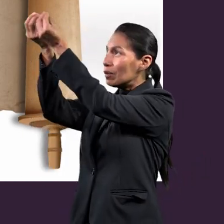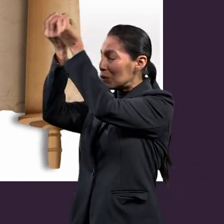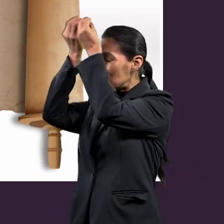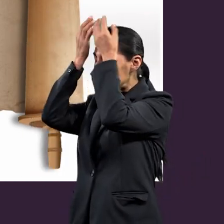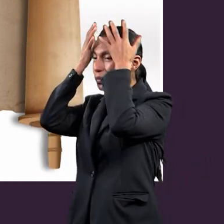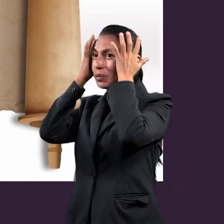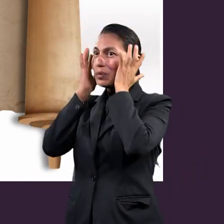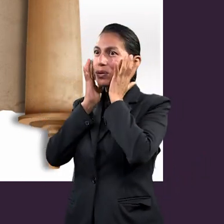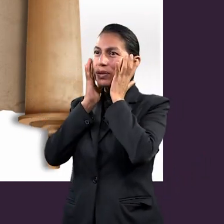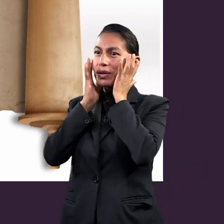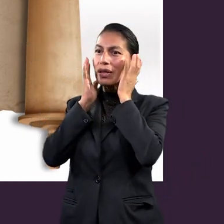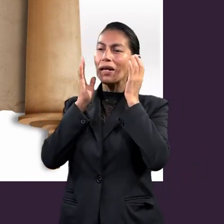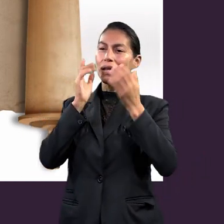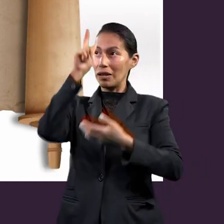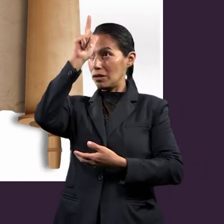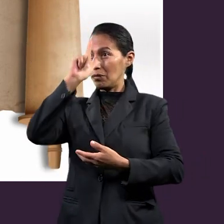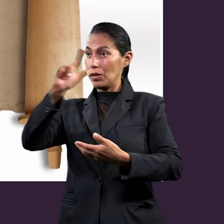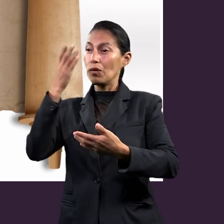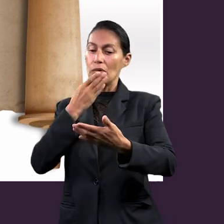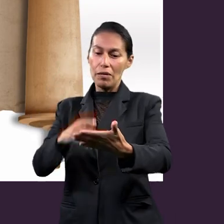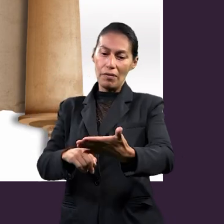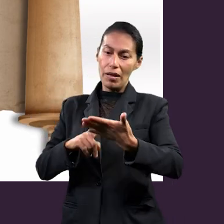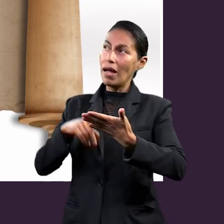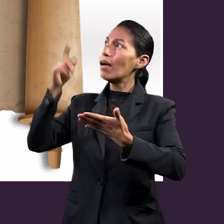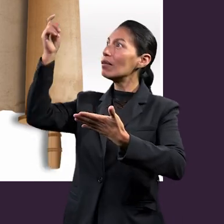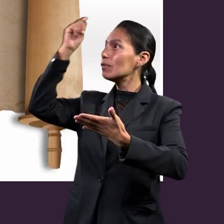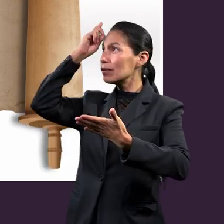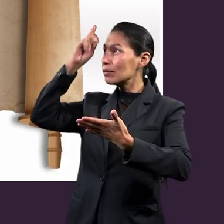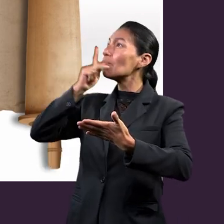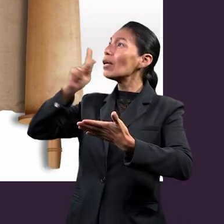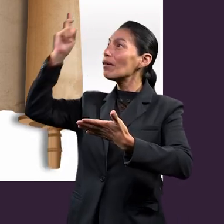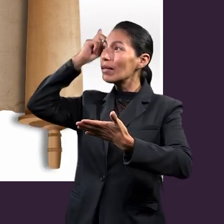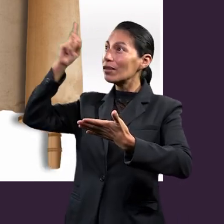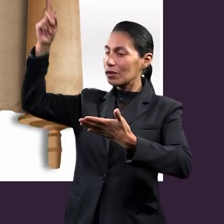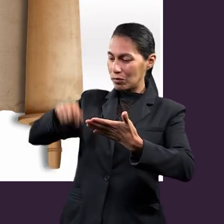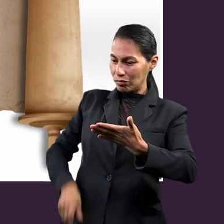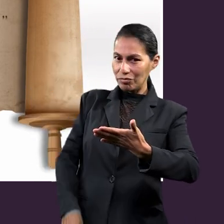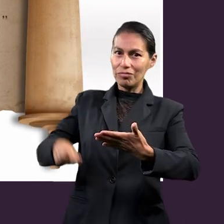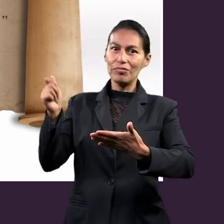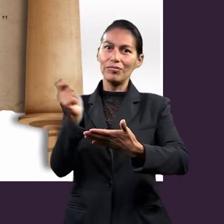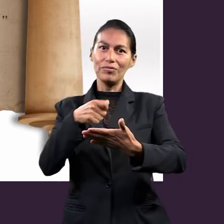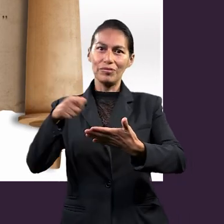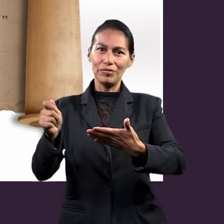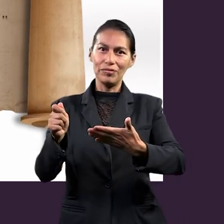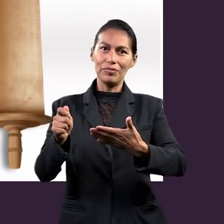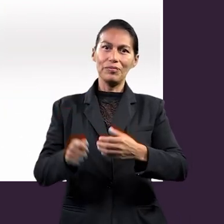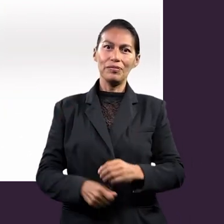Tomen el yermo de la salvación y la espada del espíritu, que es la palabra de Dios.